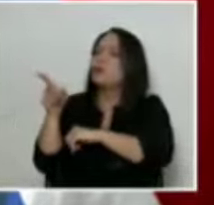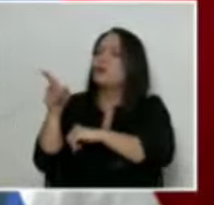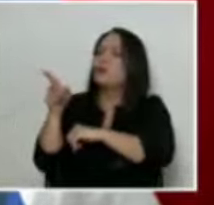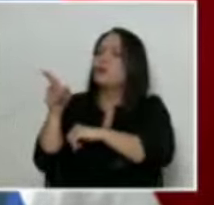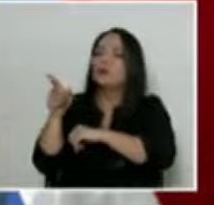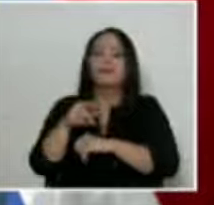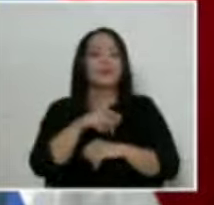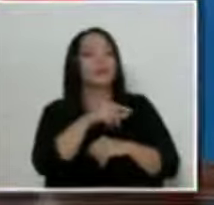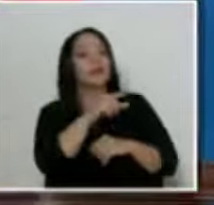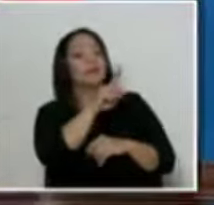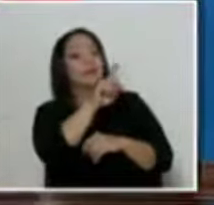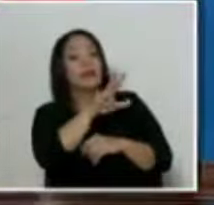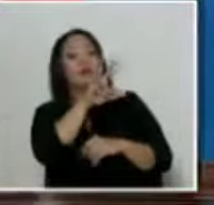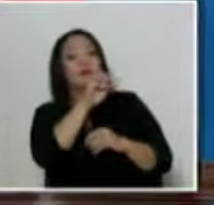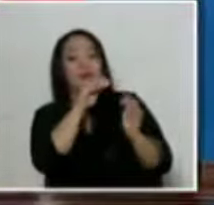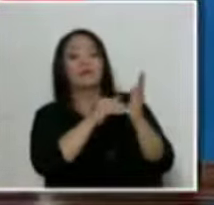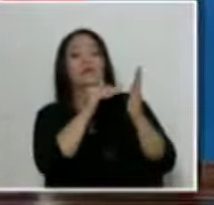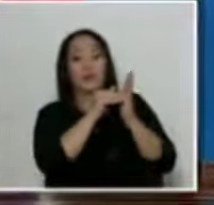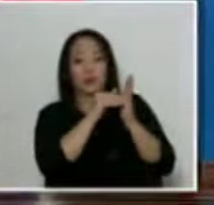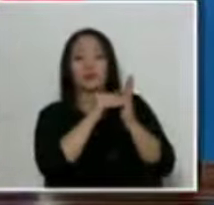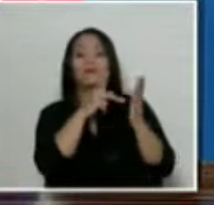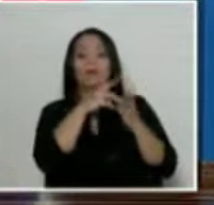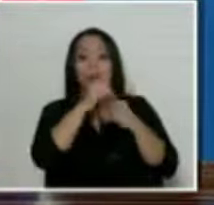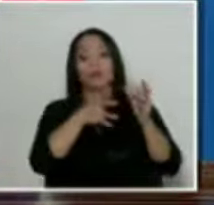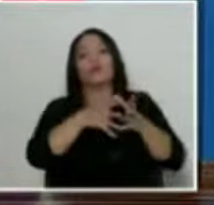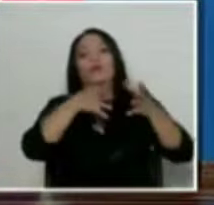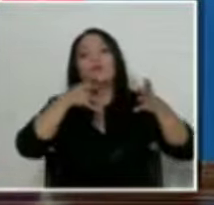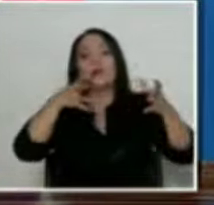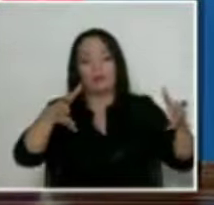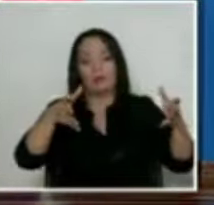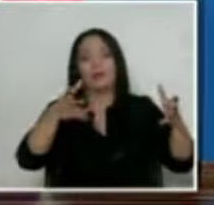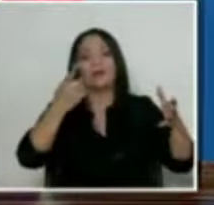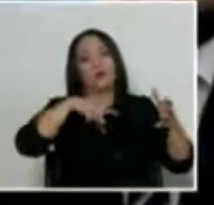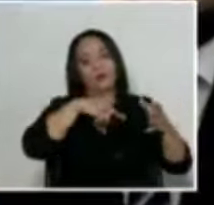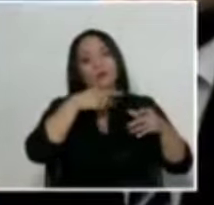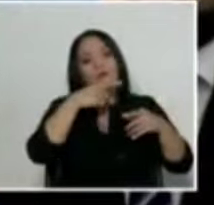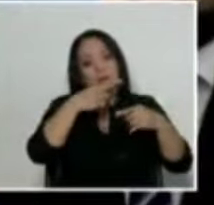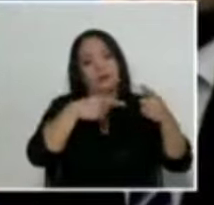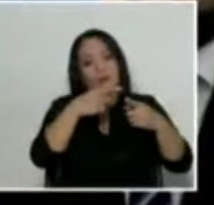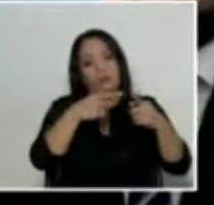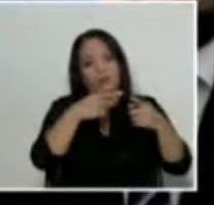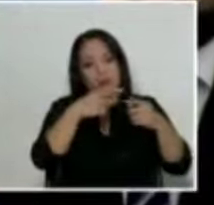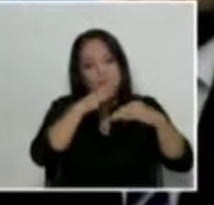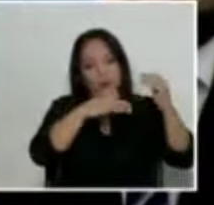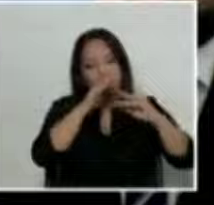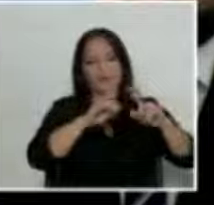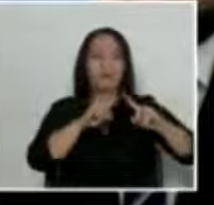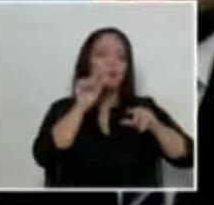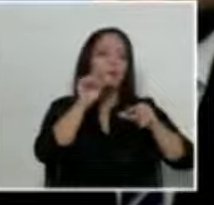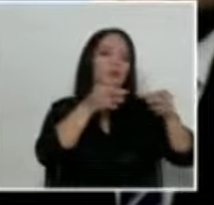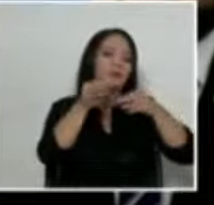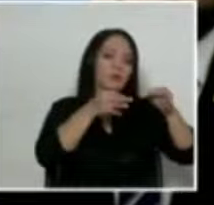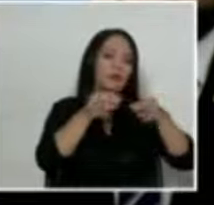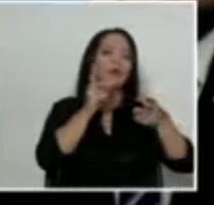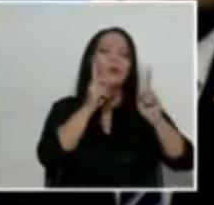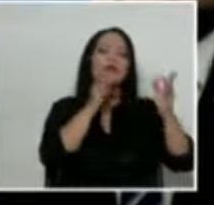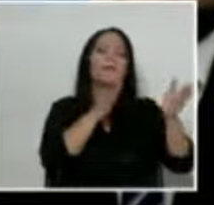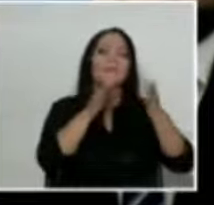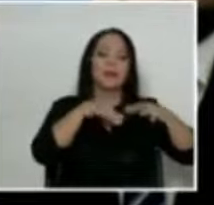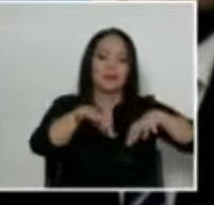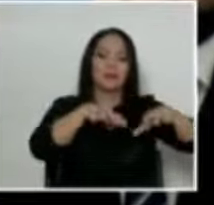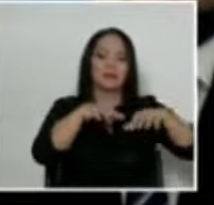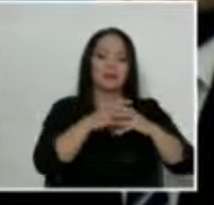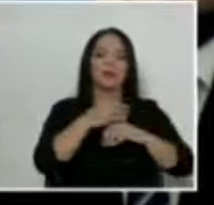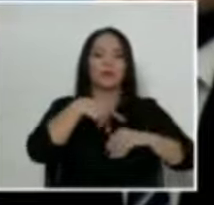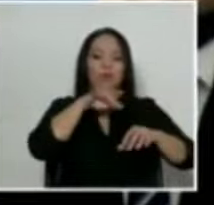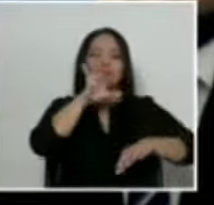Valía 130 millones el proyecto grande que habíamos sacado, sin embargo, ahorita voy a explicar el plan de acción por lo que